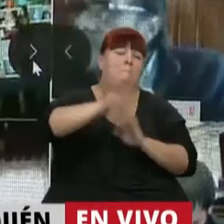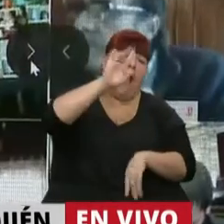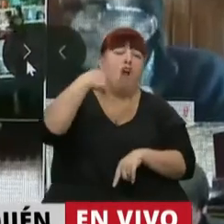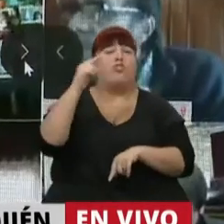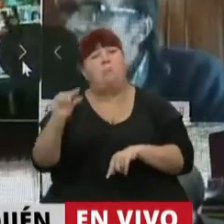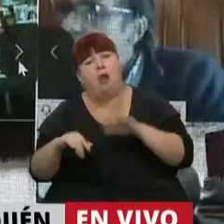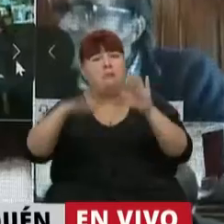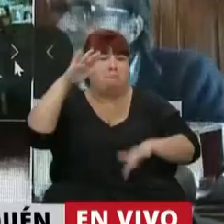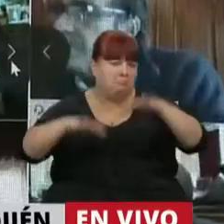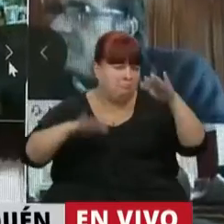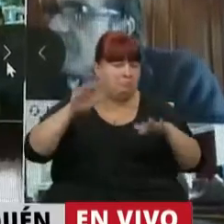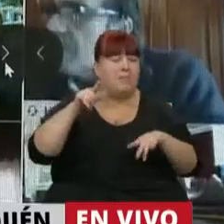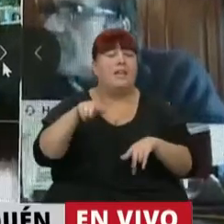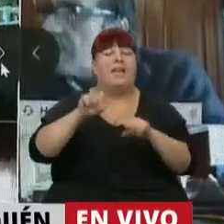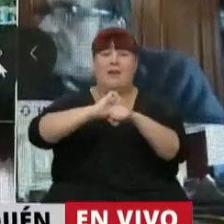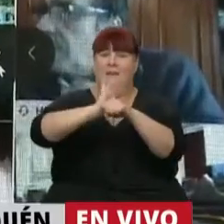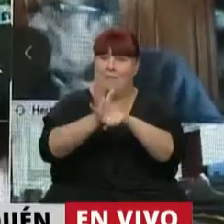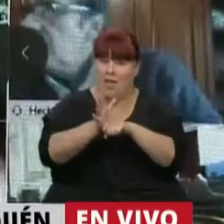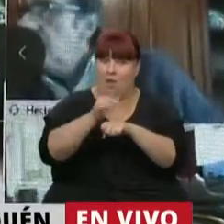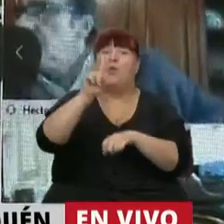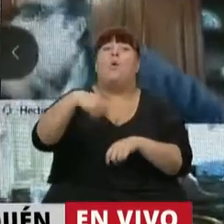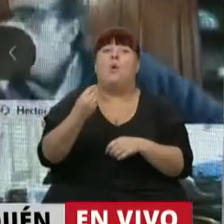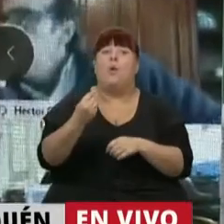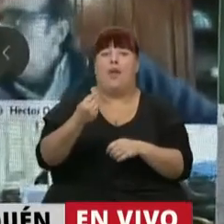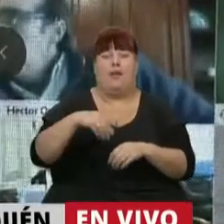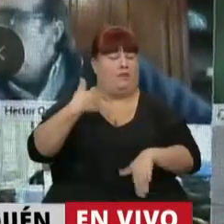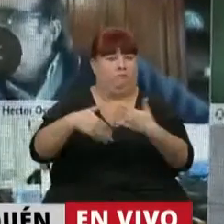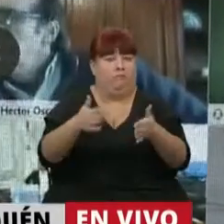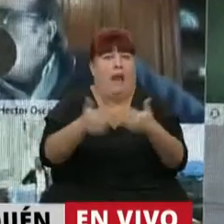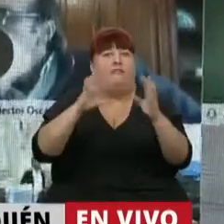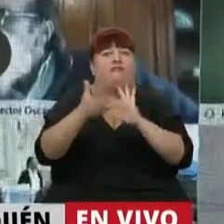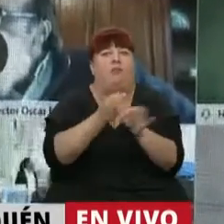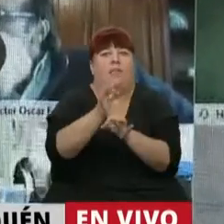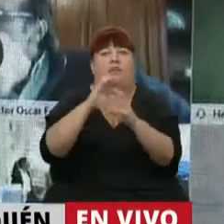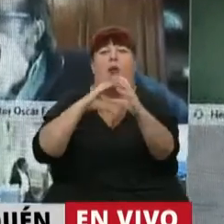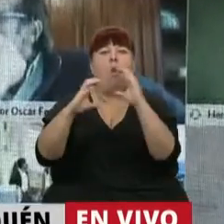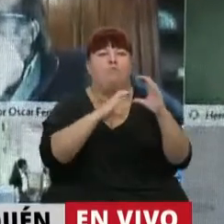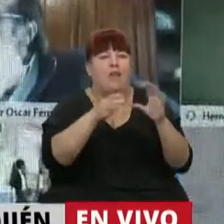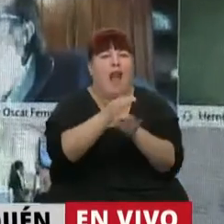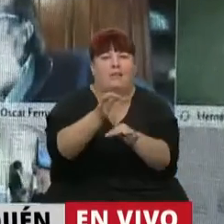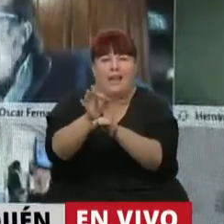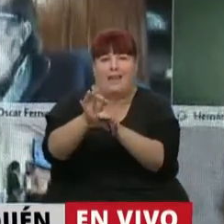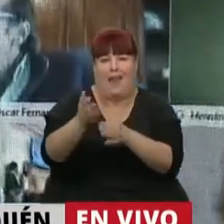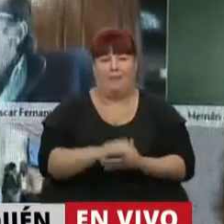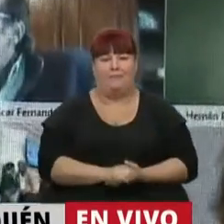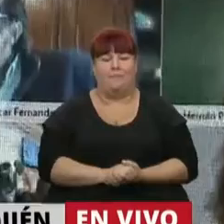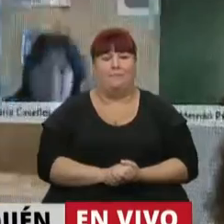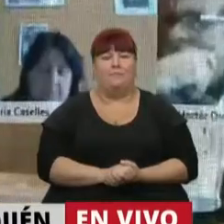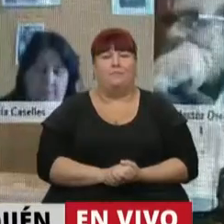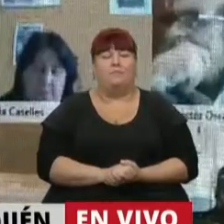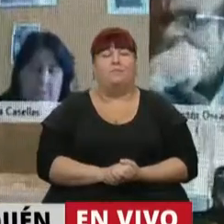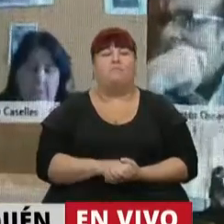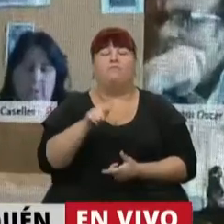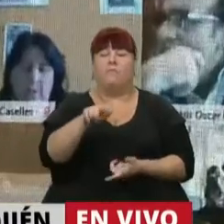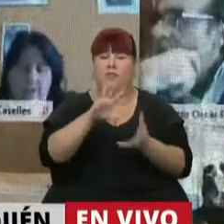menor regularidad. Lo que la pandemia trajo fue una aceleración de estas formas de comunicación y educación a distancia. En